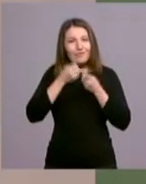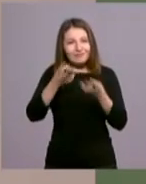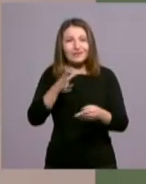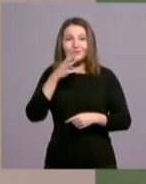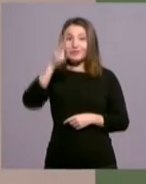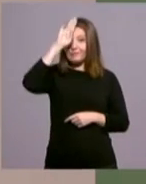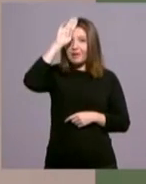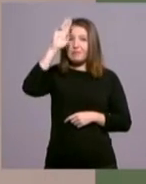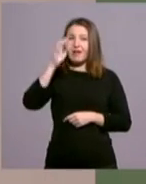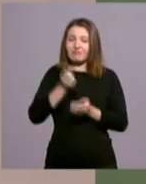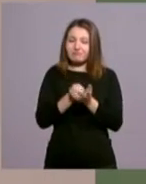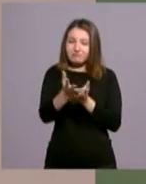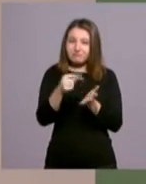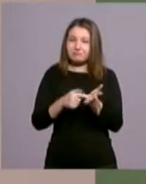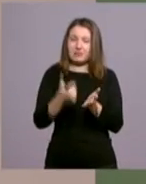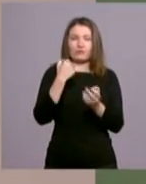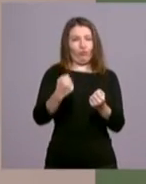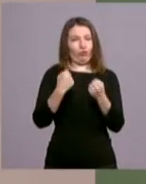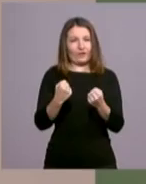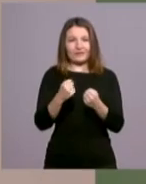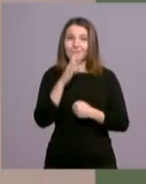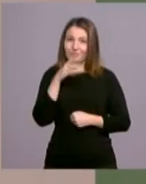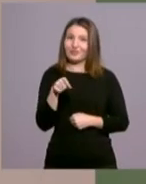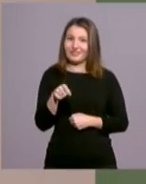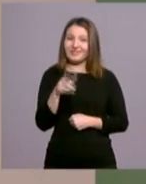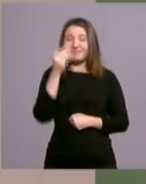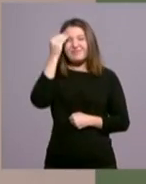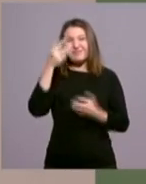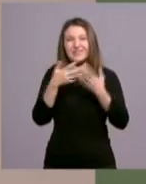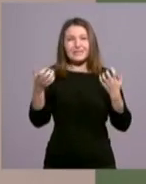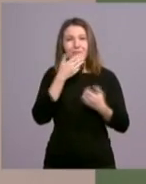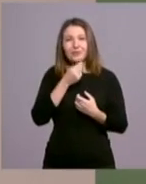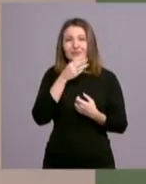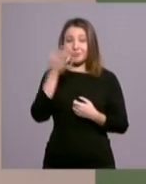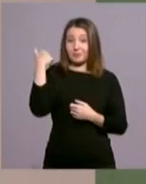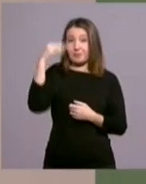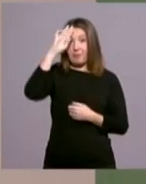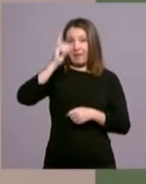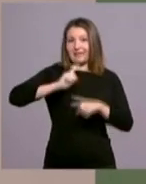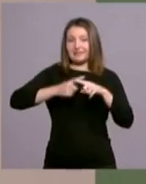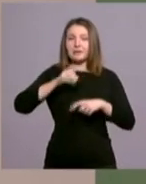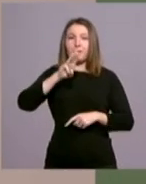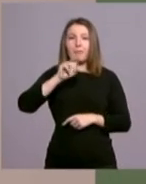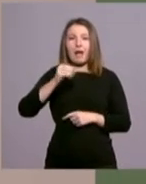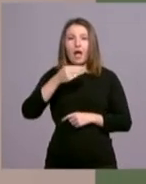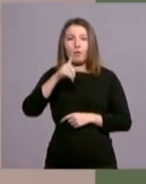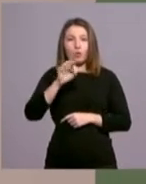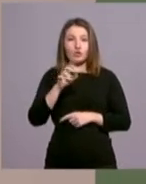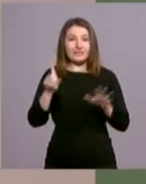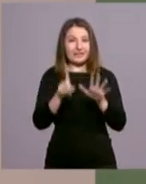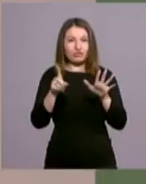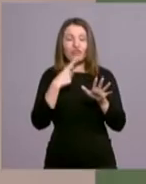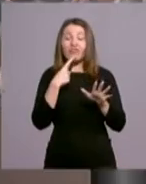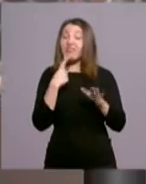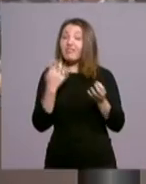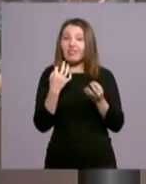tiene mucha más fuerza. Yo creo que esa frase tan bonita de Pablo VI, que decía, el mundo nuestro necesita tanto maestros cuanto